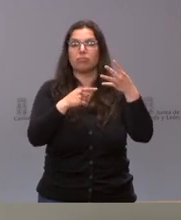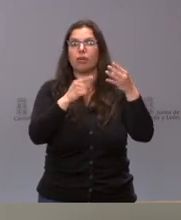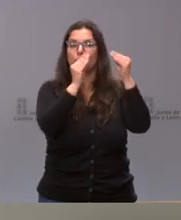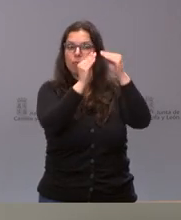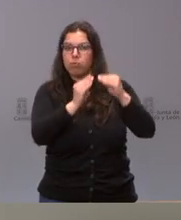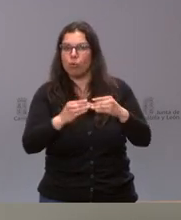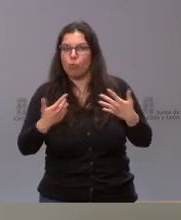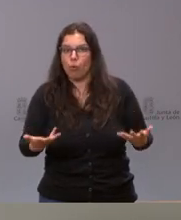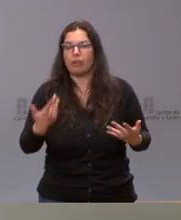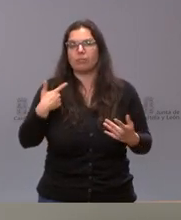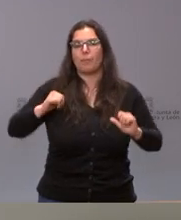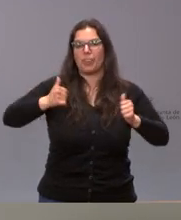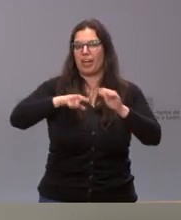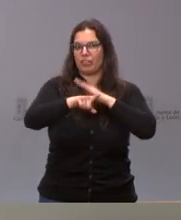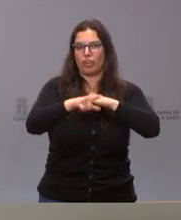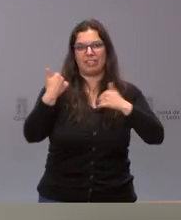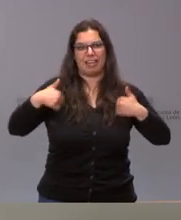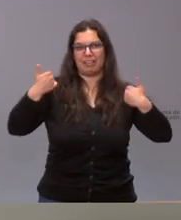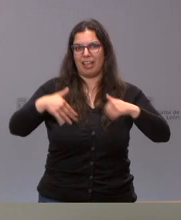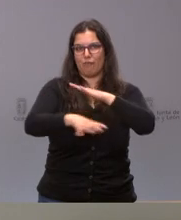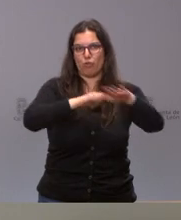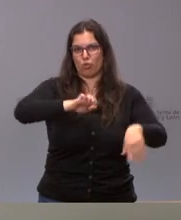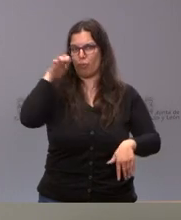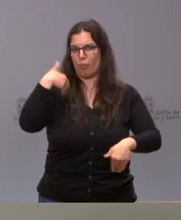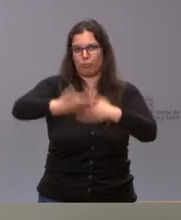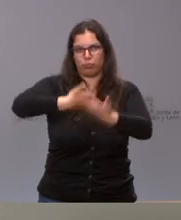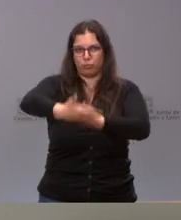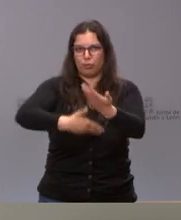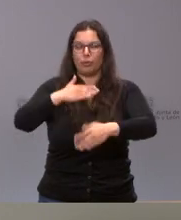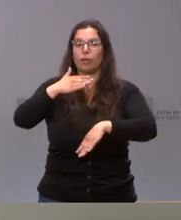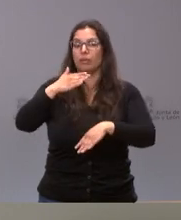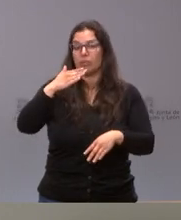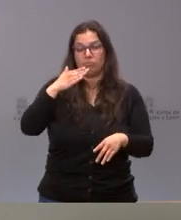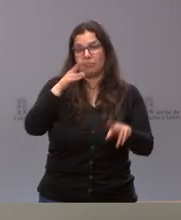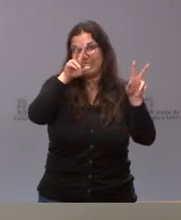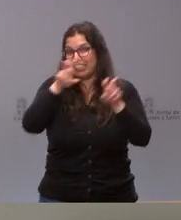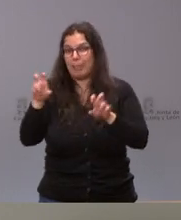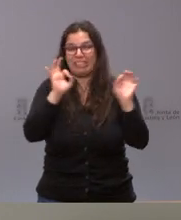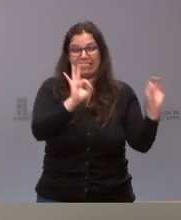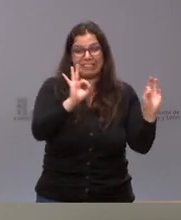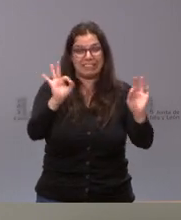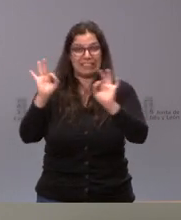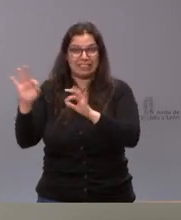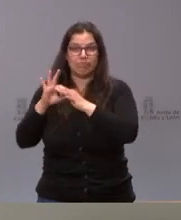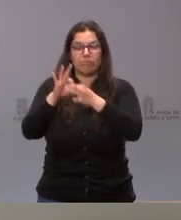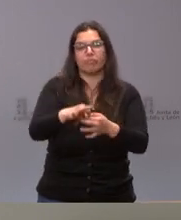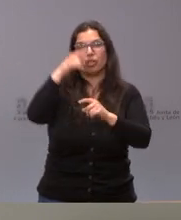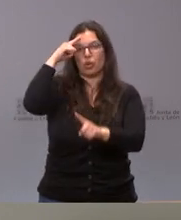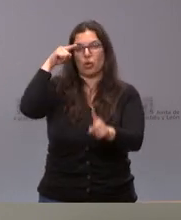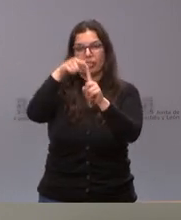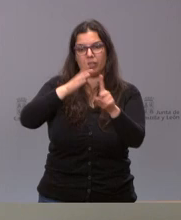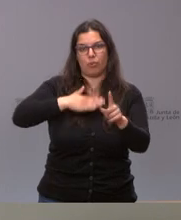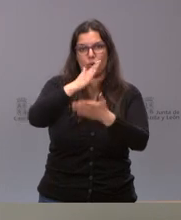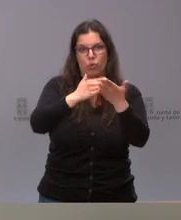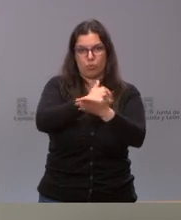gestionando estos fondos europeos para finalidades muy específicas que tienen que ver con los objetivos de nuestra